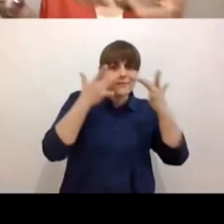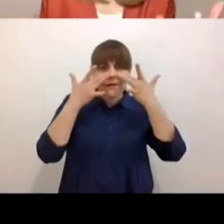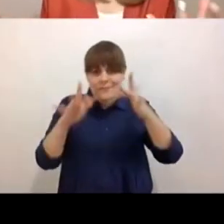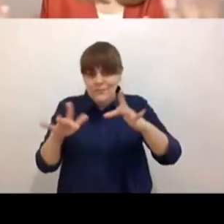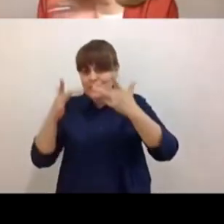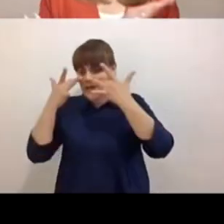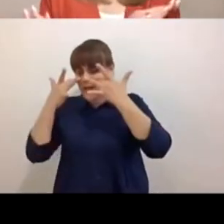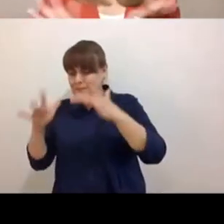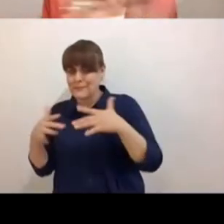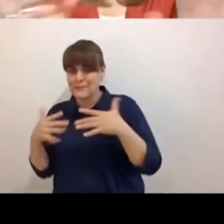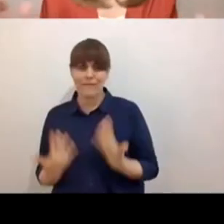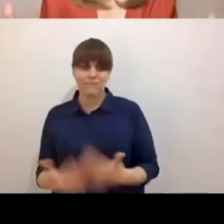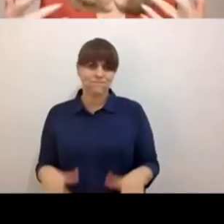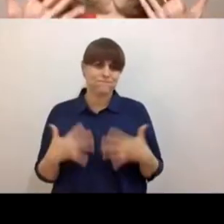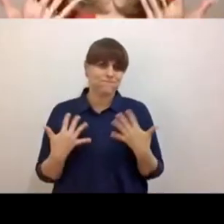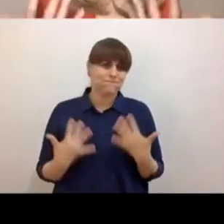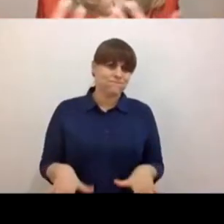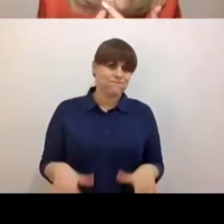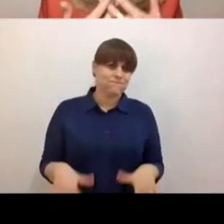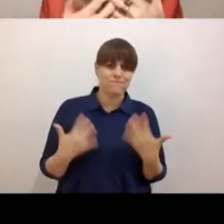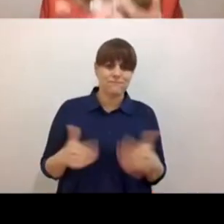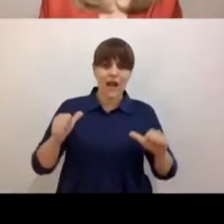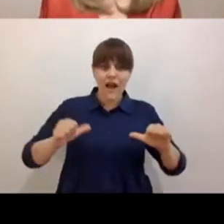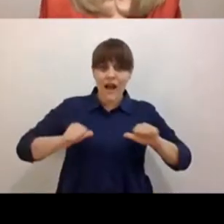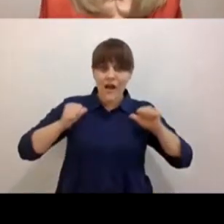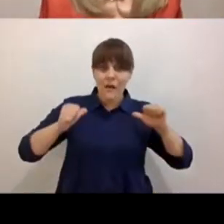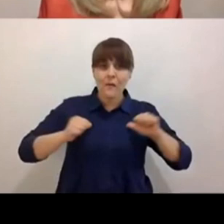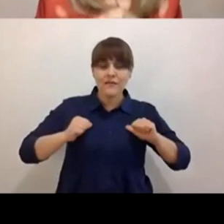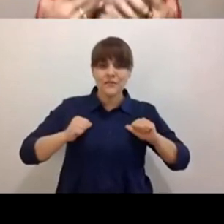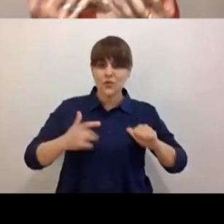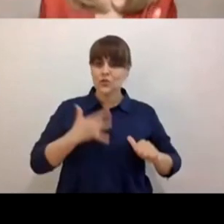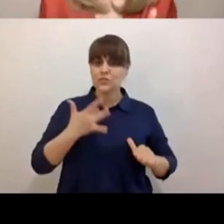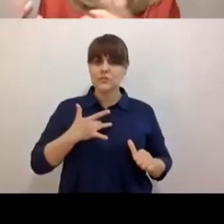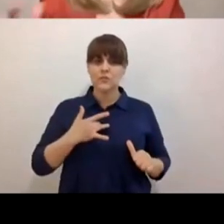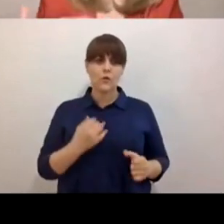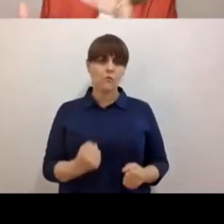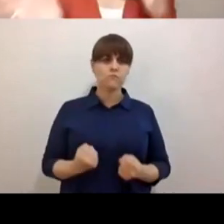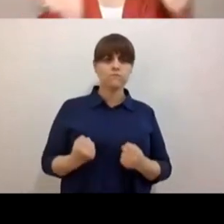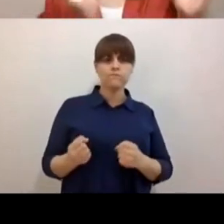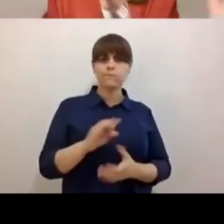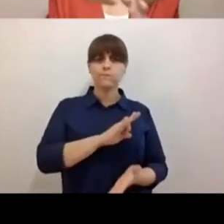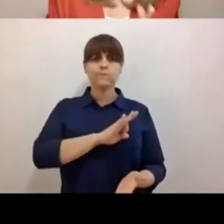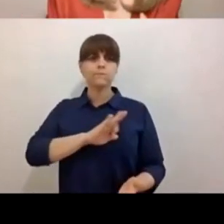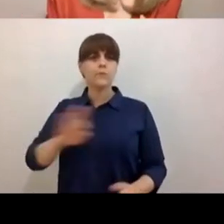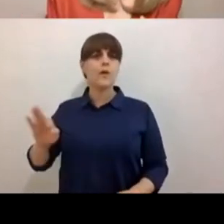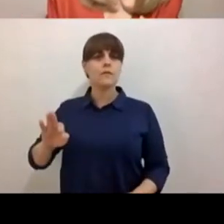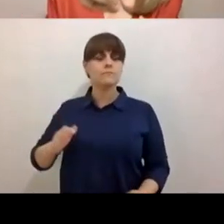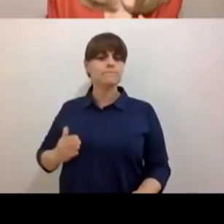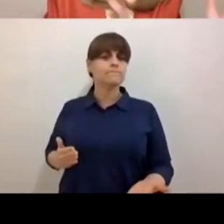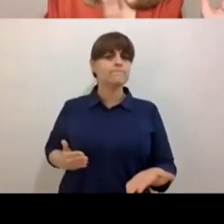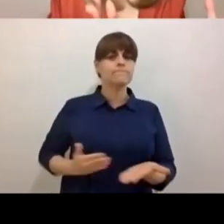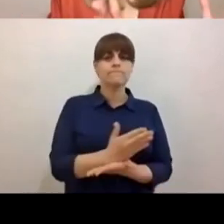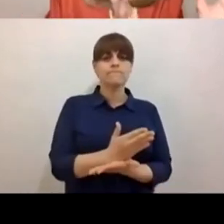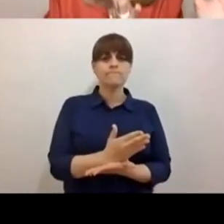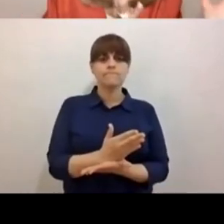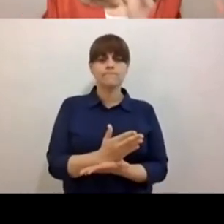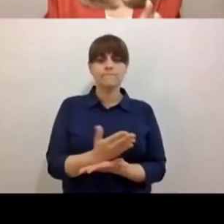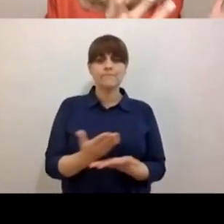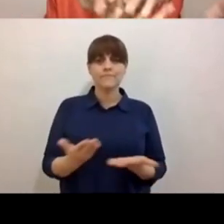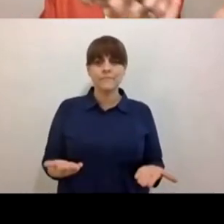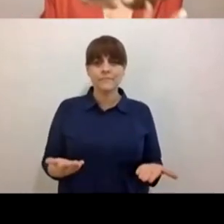los adolescentes se sienten infalibles. Por un lado, tienen toda esta parte que